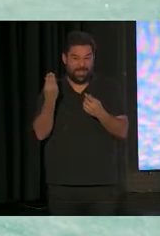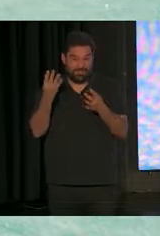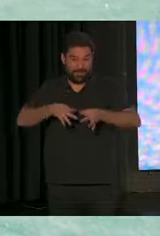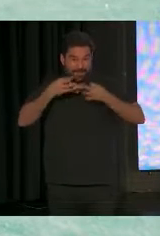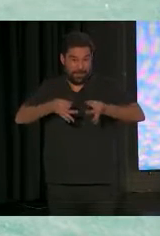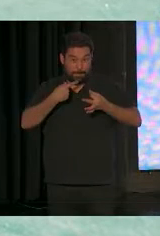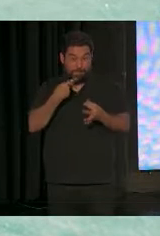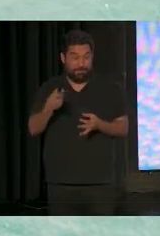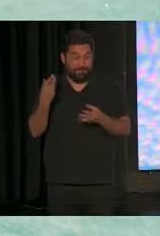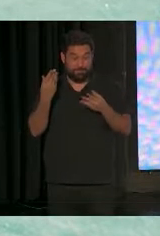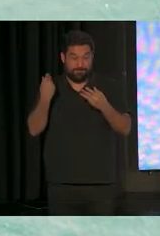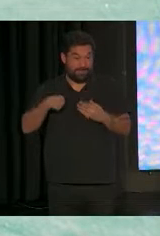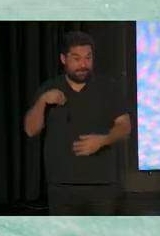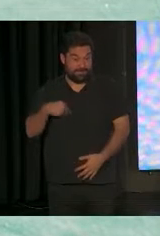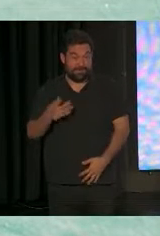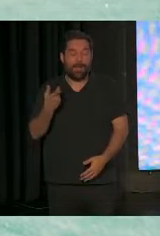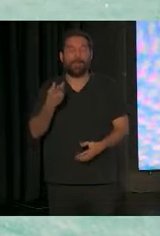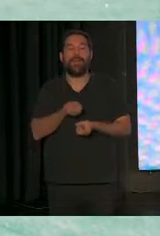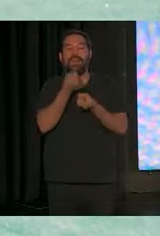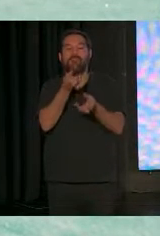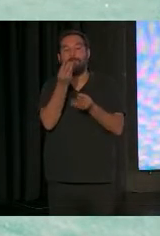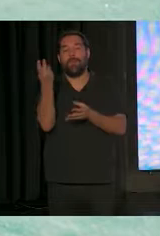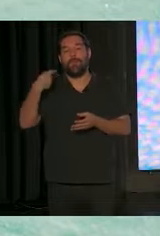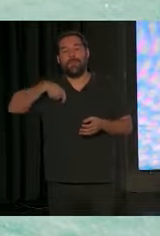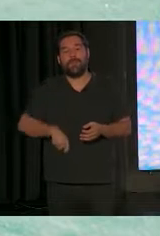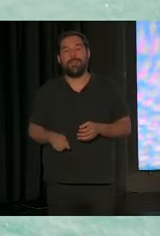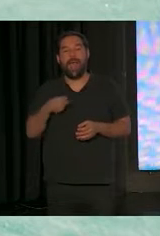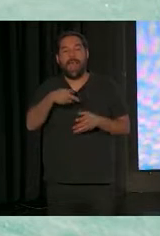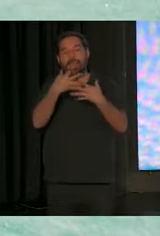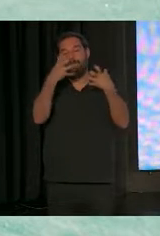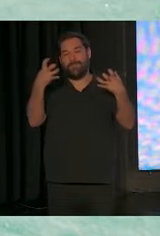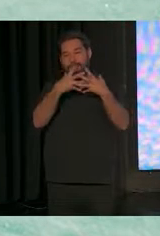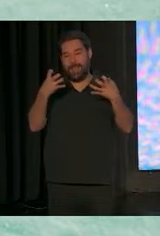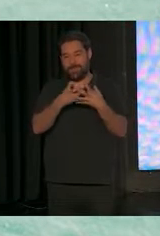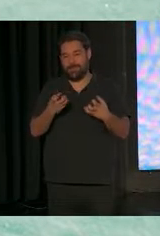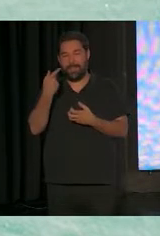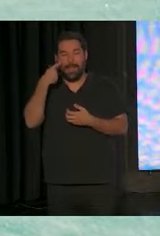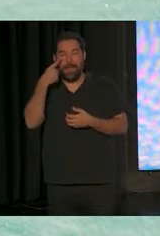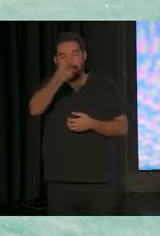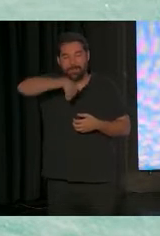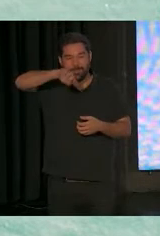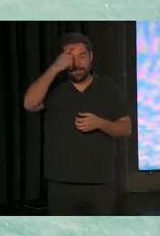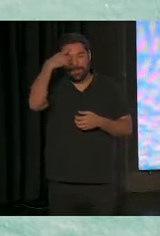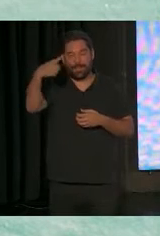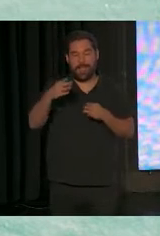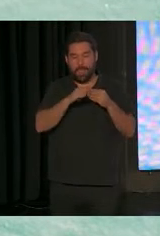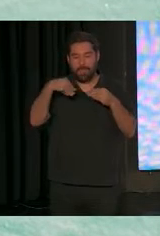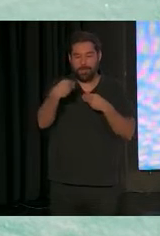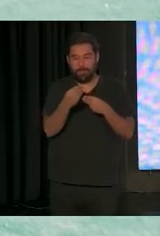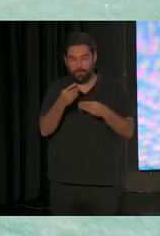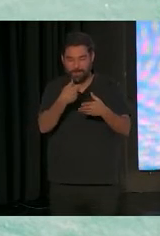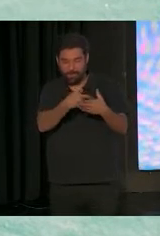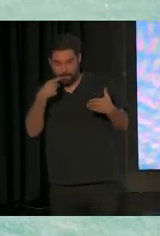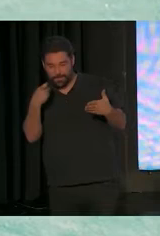voy a empezar quizá por también esta deformación profesional poniendo frases, a ver si saben de qué documento puede estar esto sacado. Es